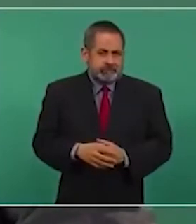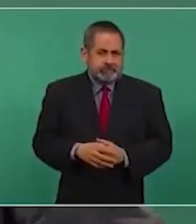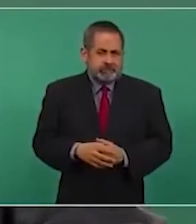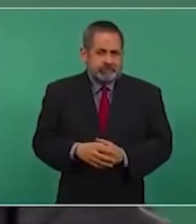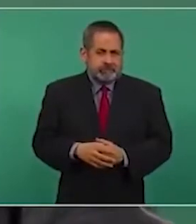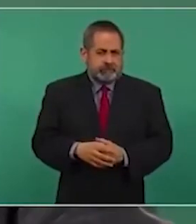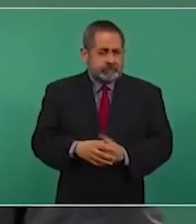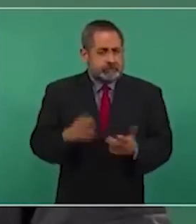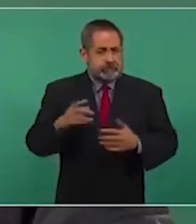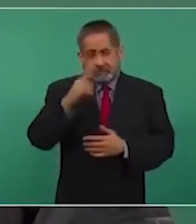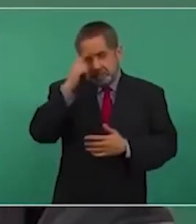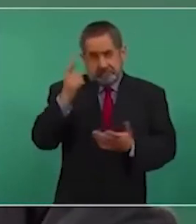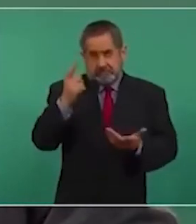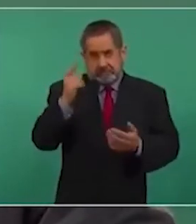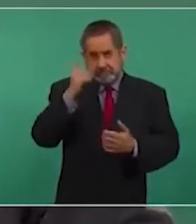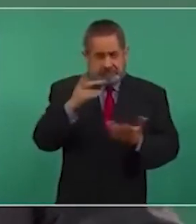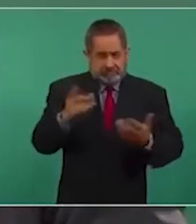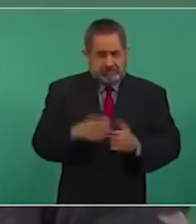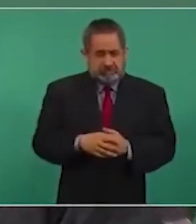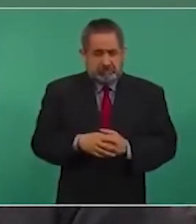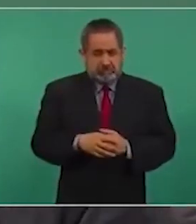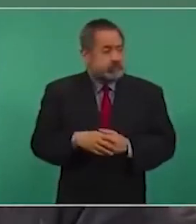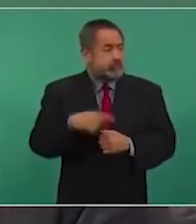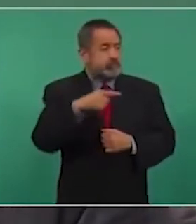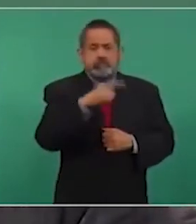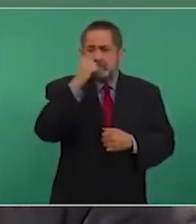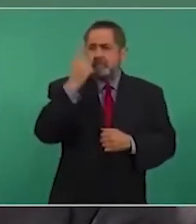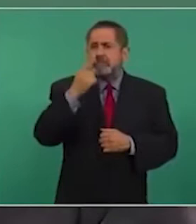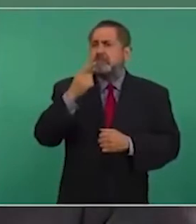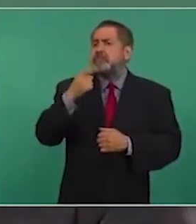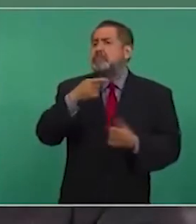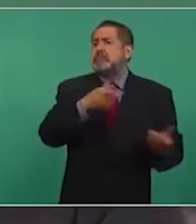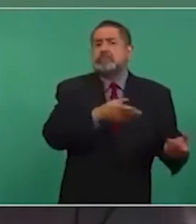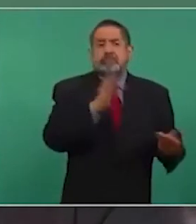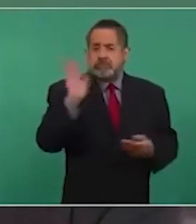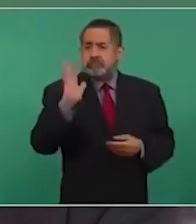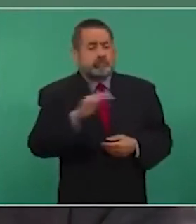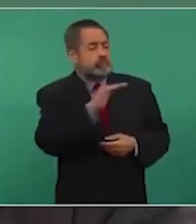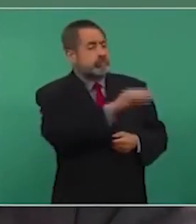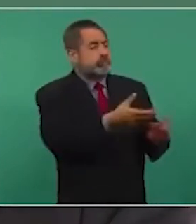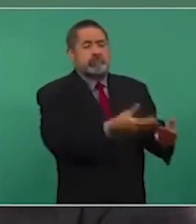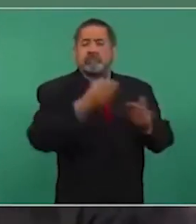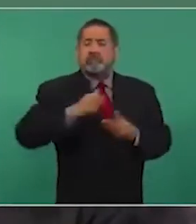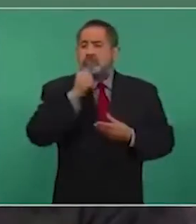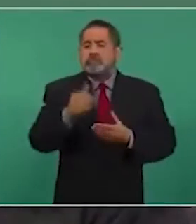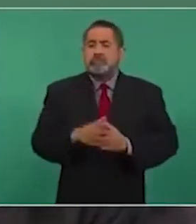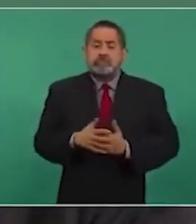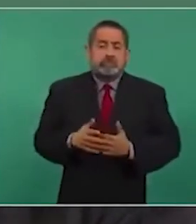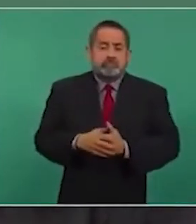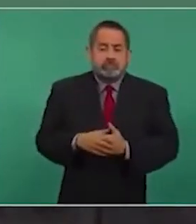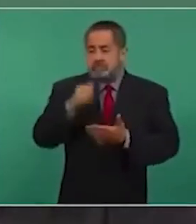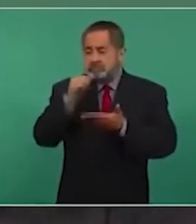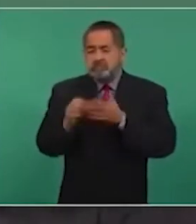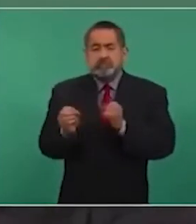Que es muy fácil decir, es que no me mandan la información que les estoy solicitando. Ya les envié un